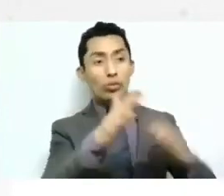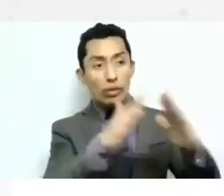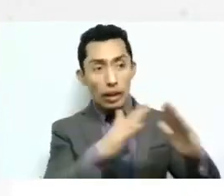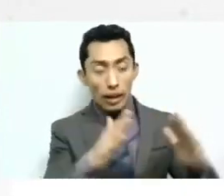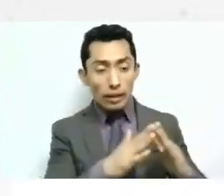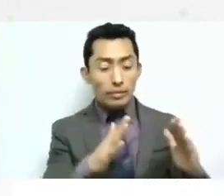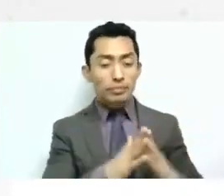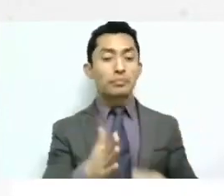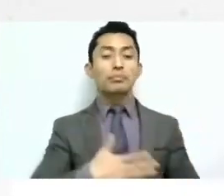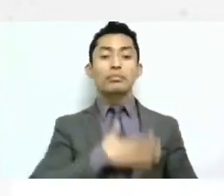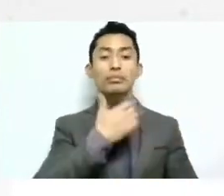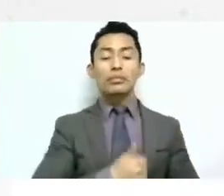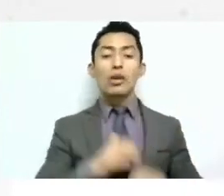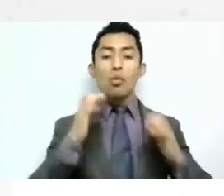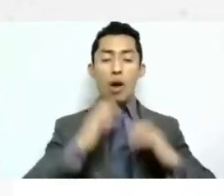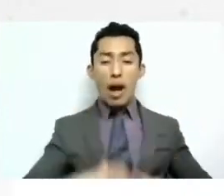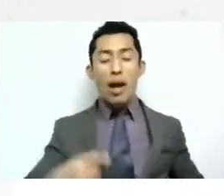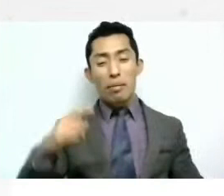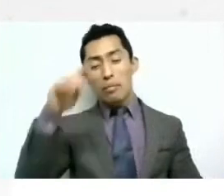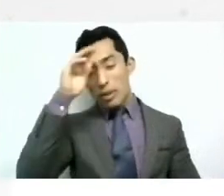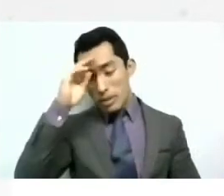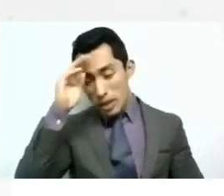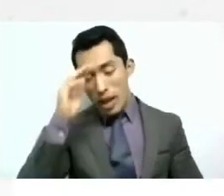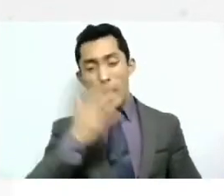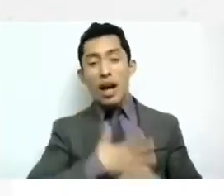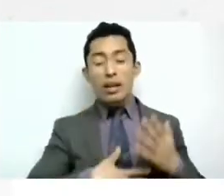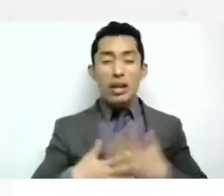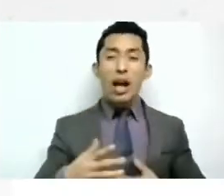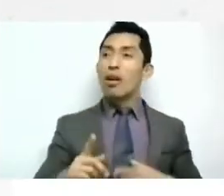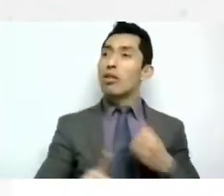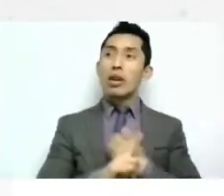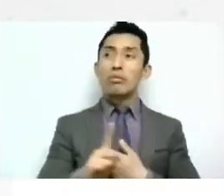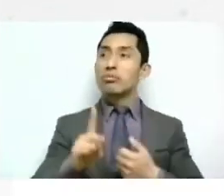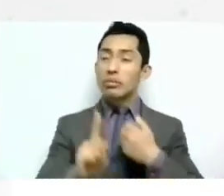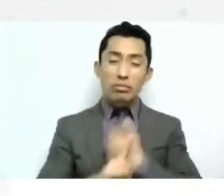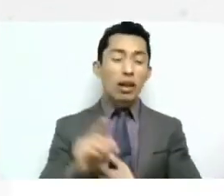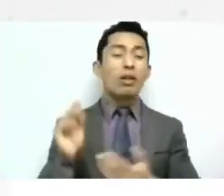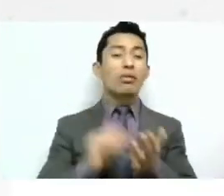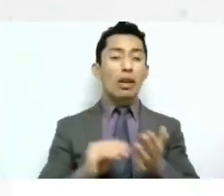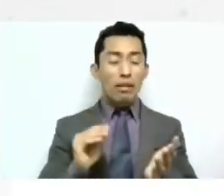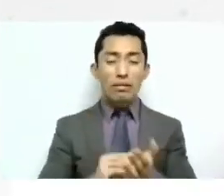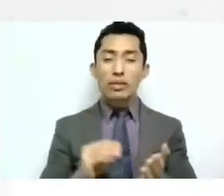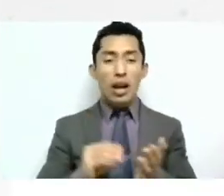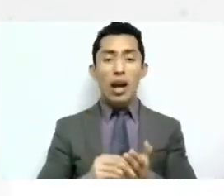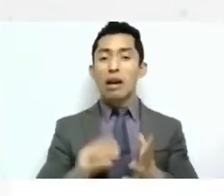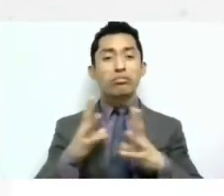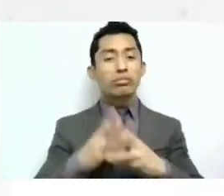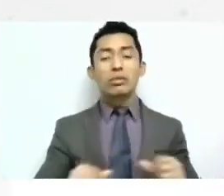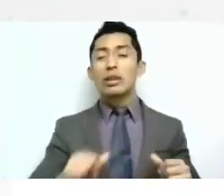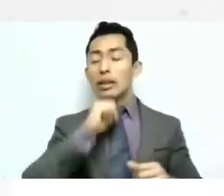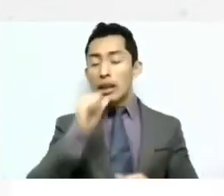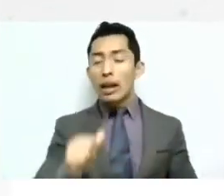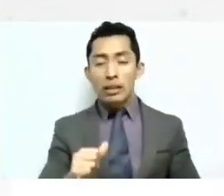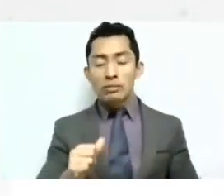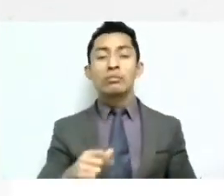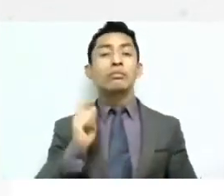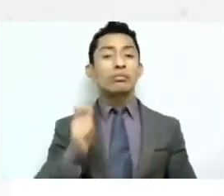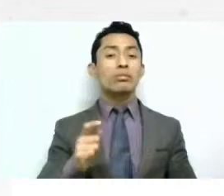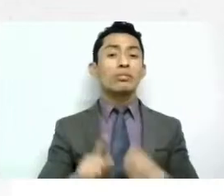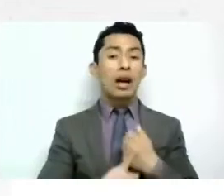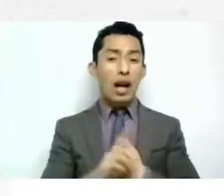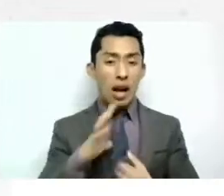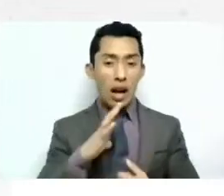bienestar física intelectual emocional entonces no es solamente un problema de